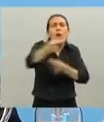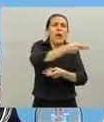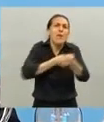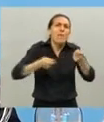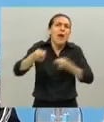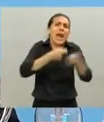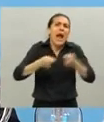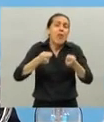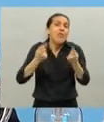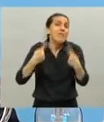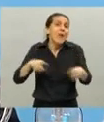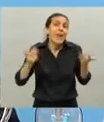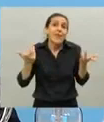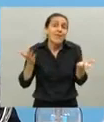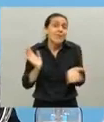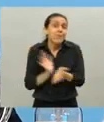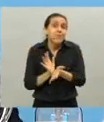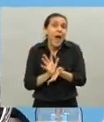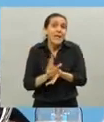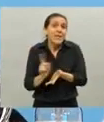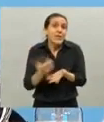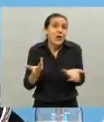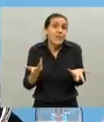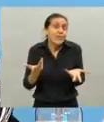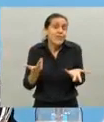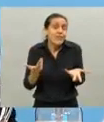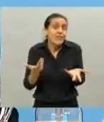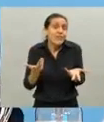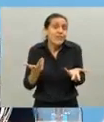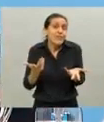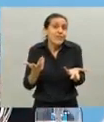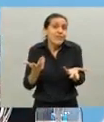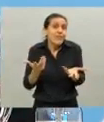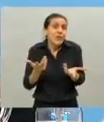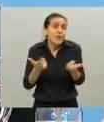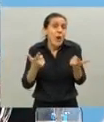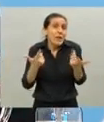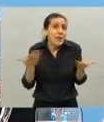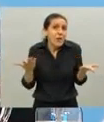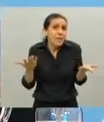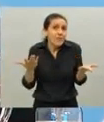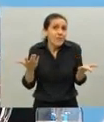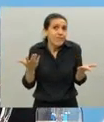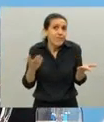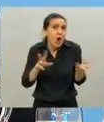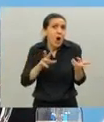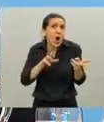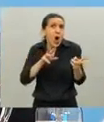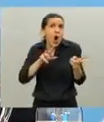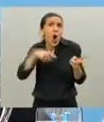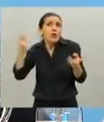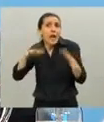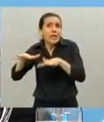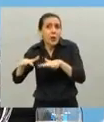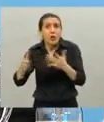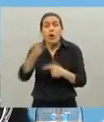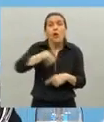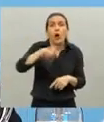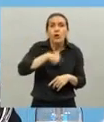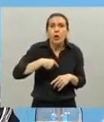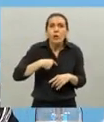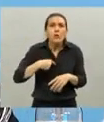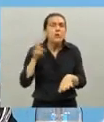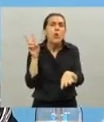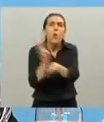pero no es lo que nos tocó en suerte nos tocó otra suerte y lo único que hacemos es en este momento es preservar